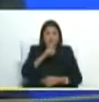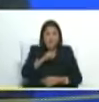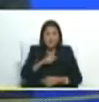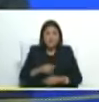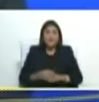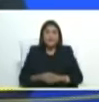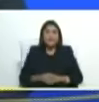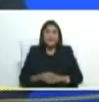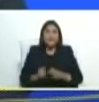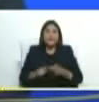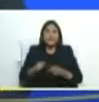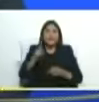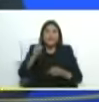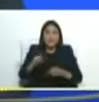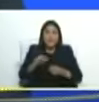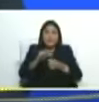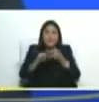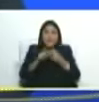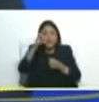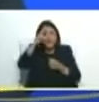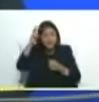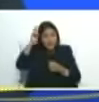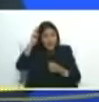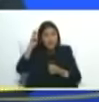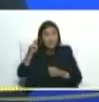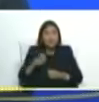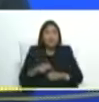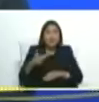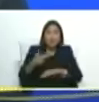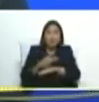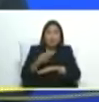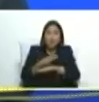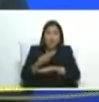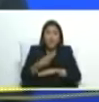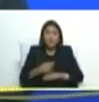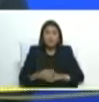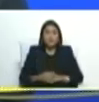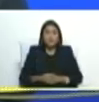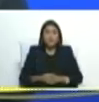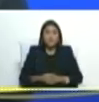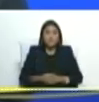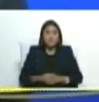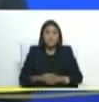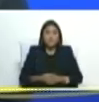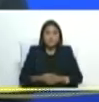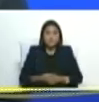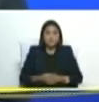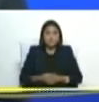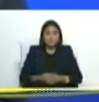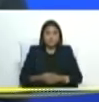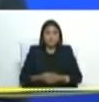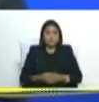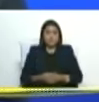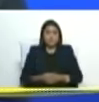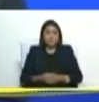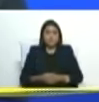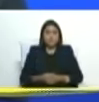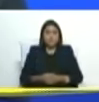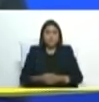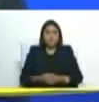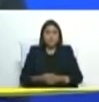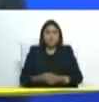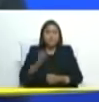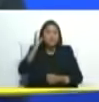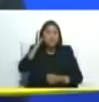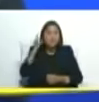estuvo presente el vice canciller de Honduras que asume la presidencia pro témpore Honduras la presidenta Xiomara